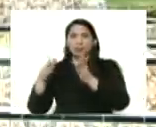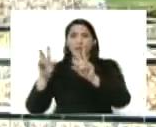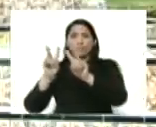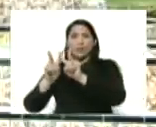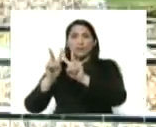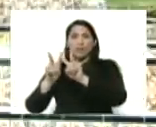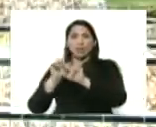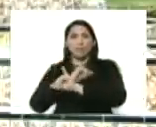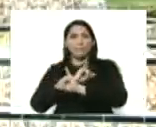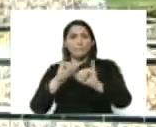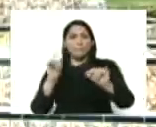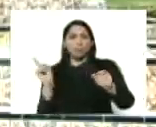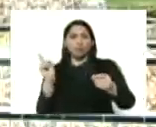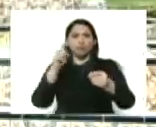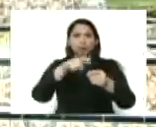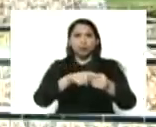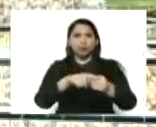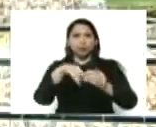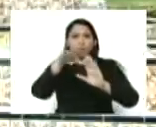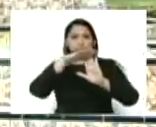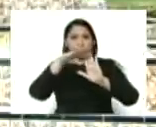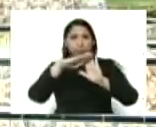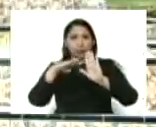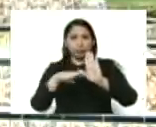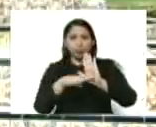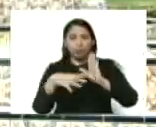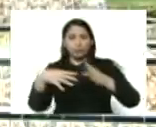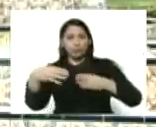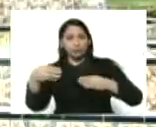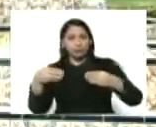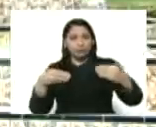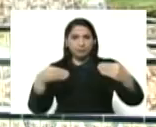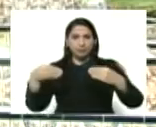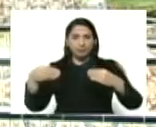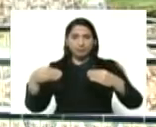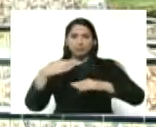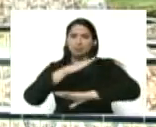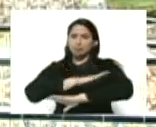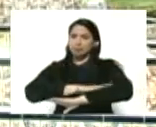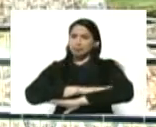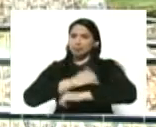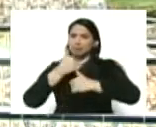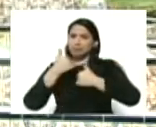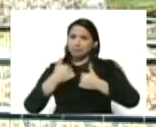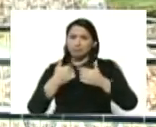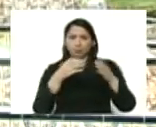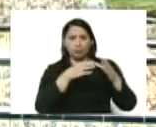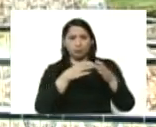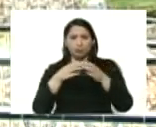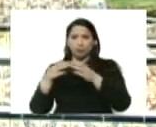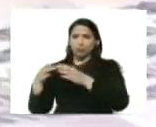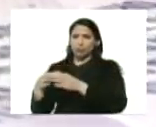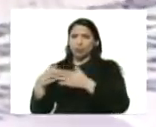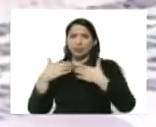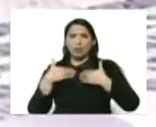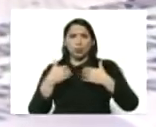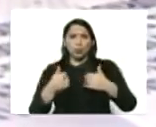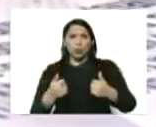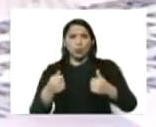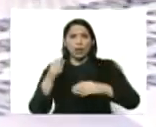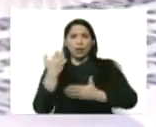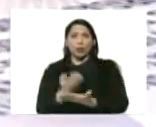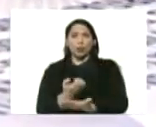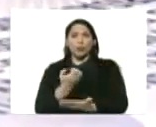que lo incorporemos en las medidas de flexibilización disciplinada, organizada y segura de la economía de